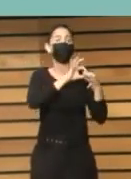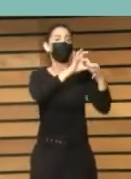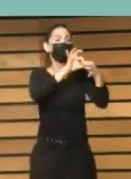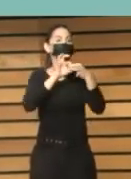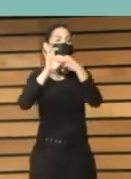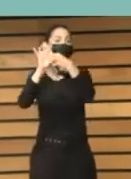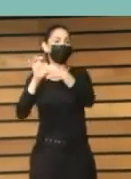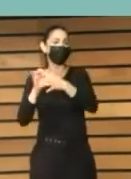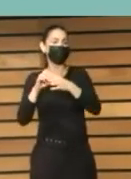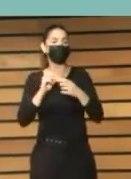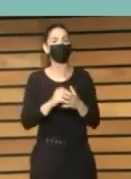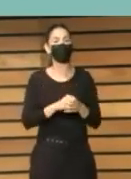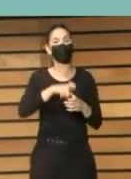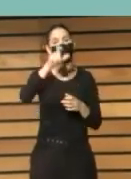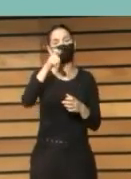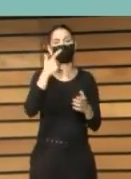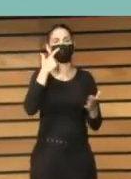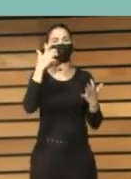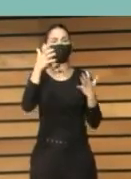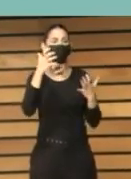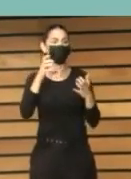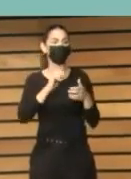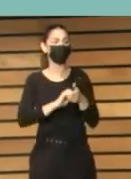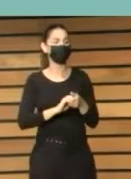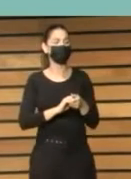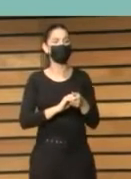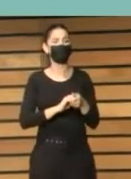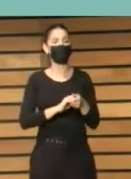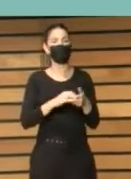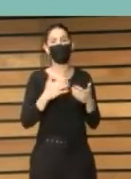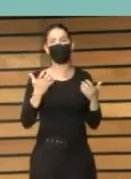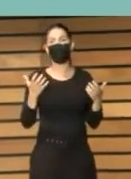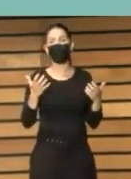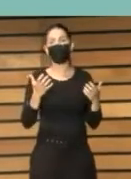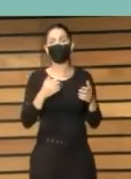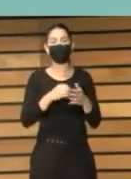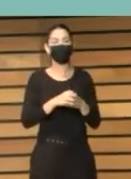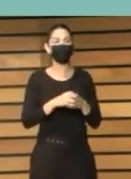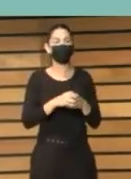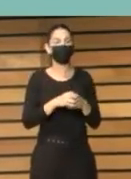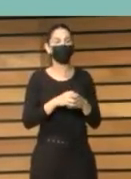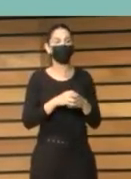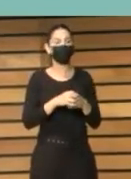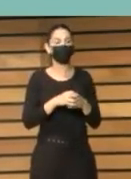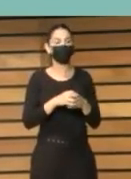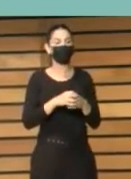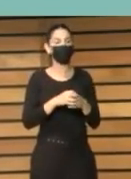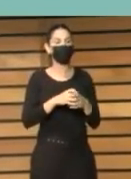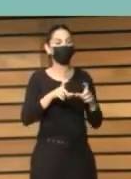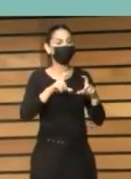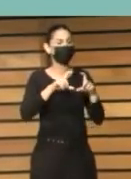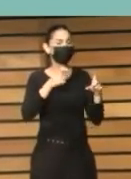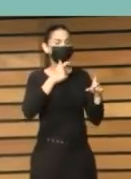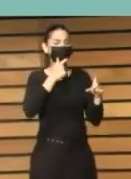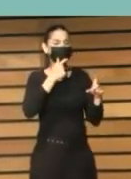book influencers digamos es justamente un digamos pin-off para hablar como hablan en las series